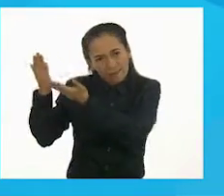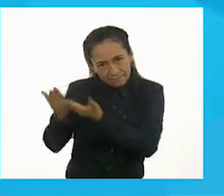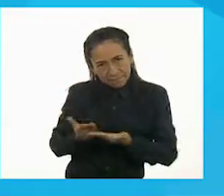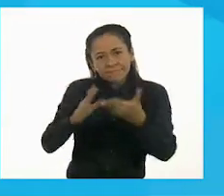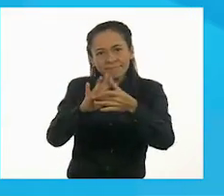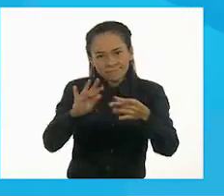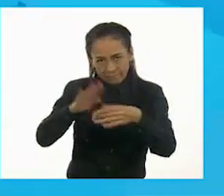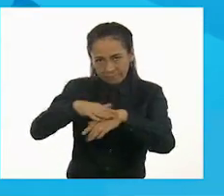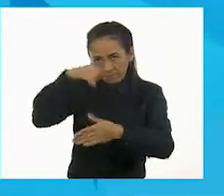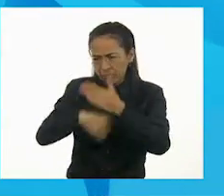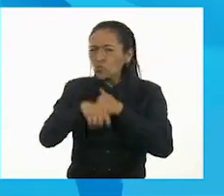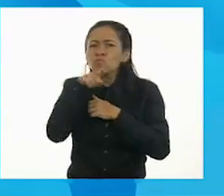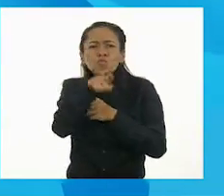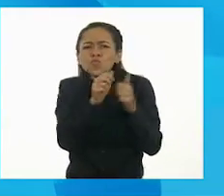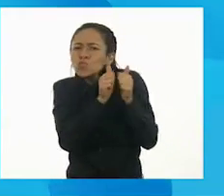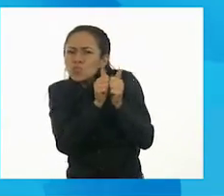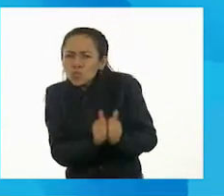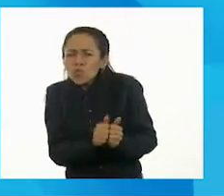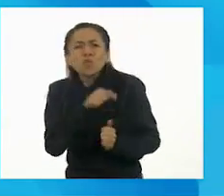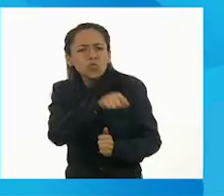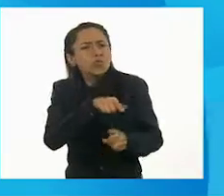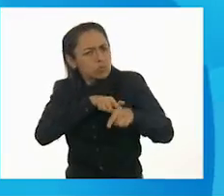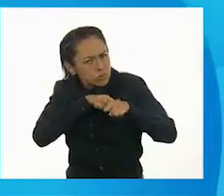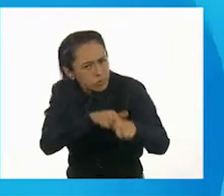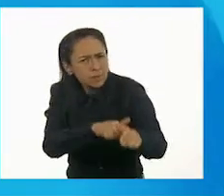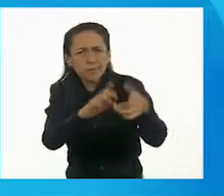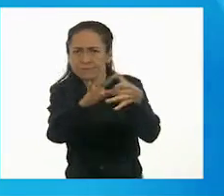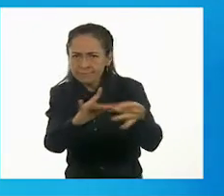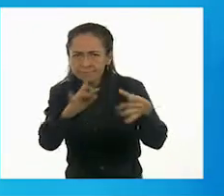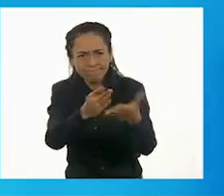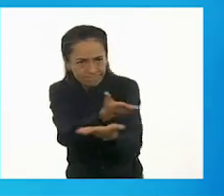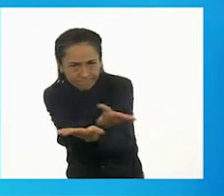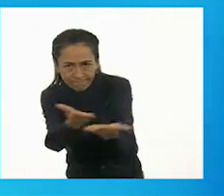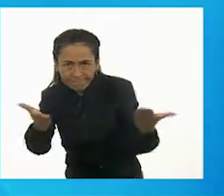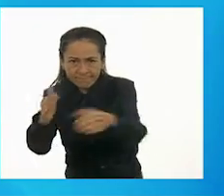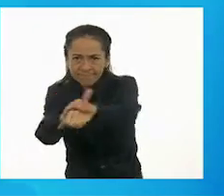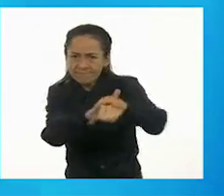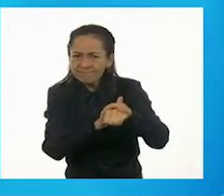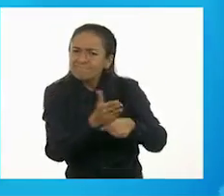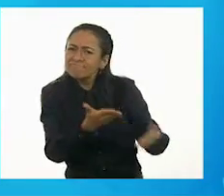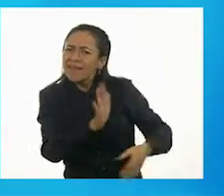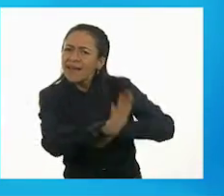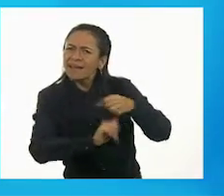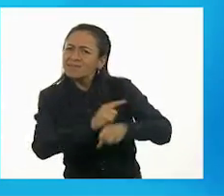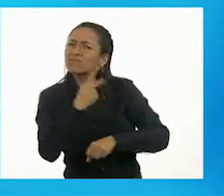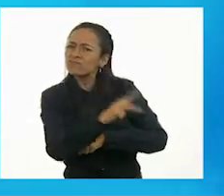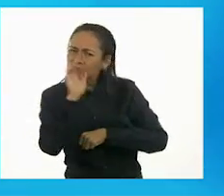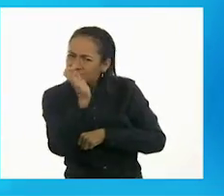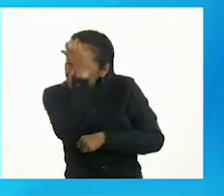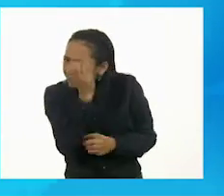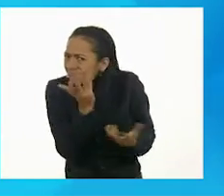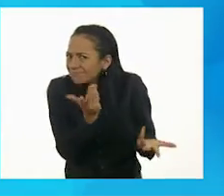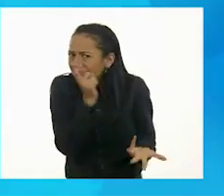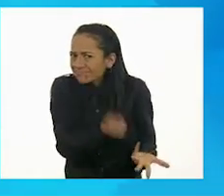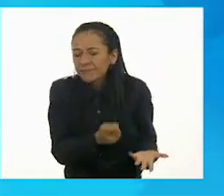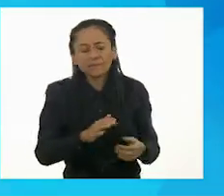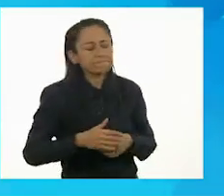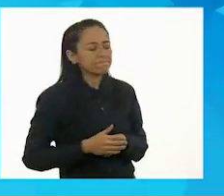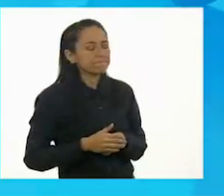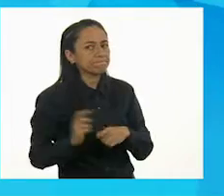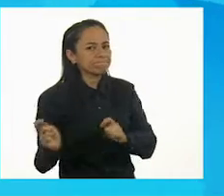Coméntales más a nuestros amigos sobre tus ovejas. Bien, como les iba diciendo, estas ovejas son muchas.